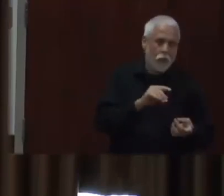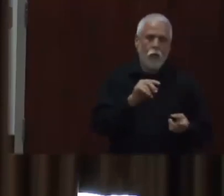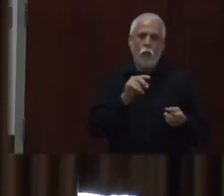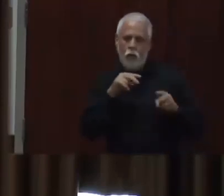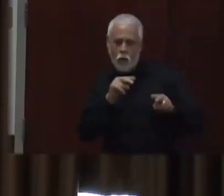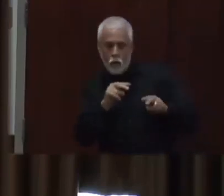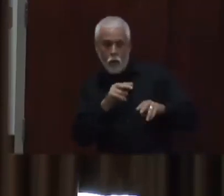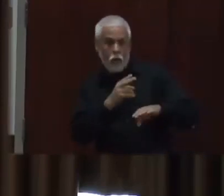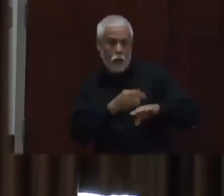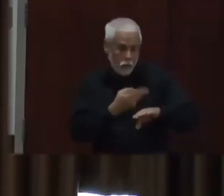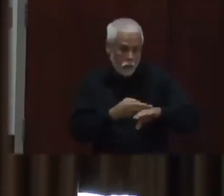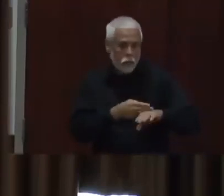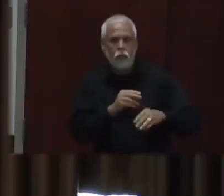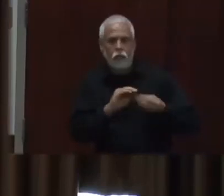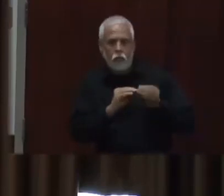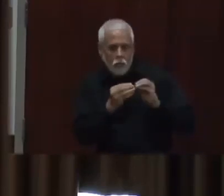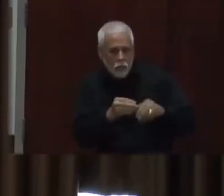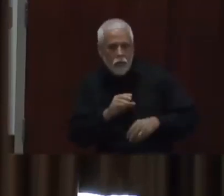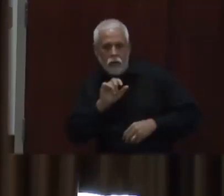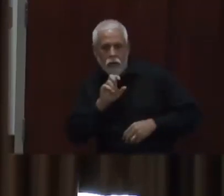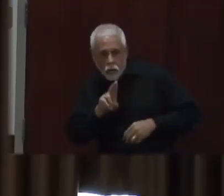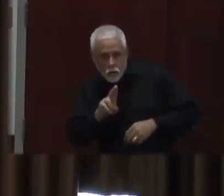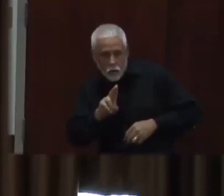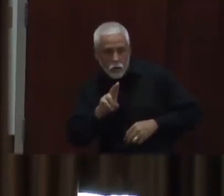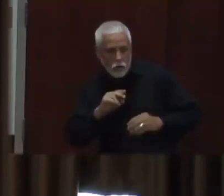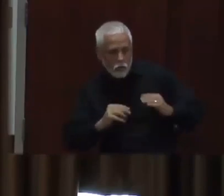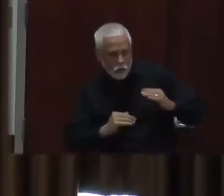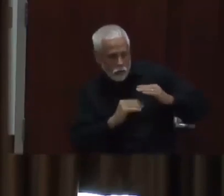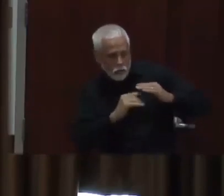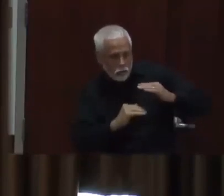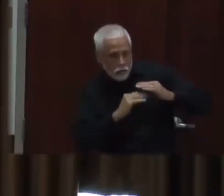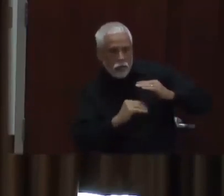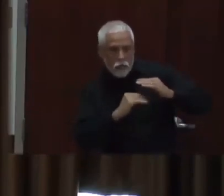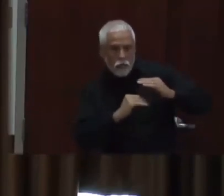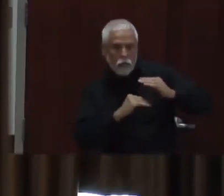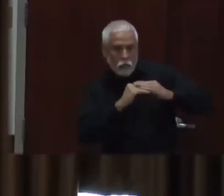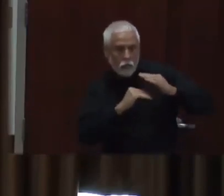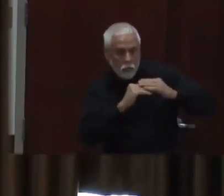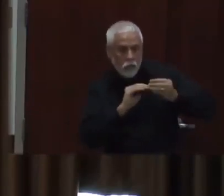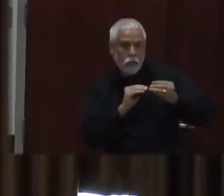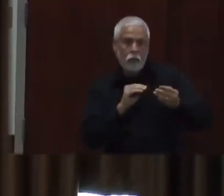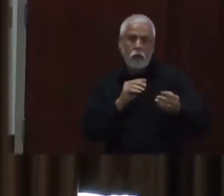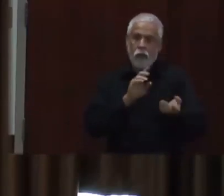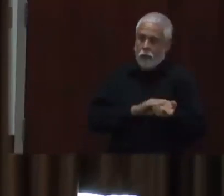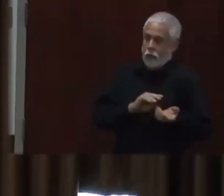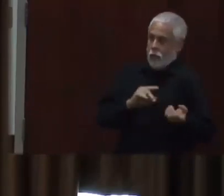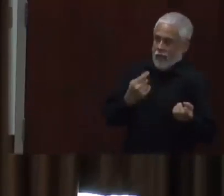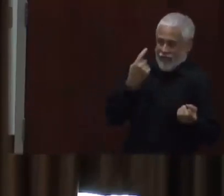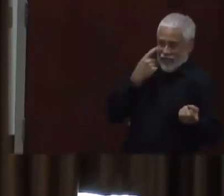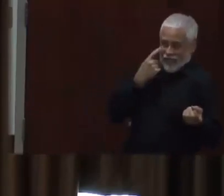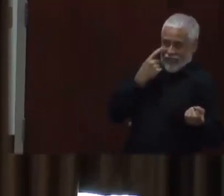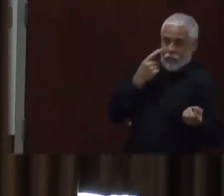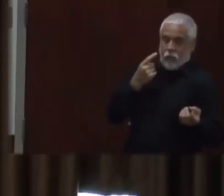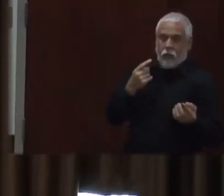dentro de nuestros hospitales a este punto, pero sí es monitoreado diariamente, al menos para algunos de